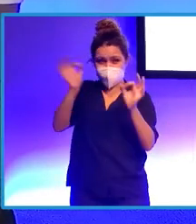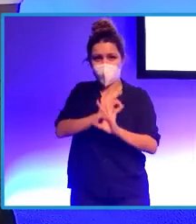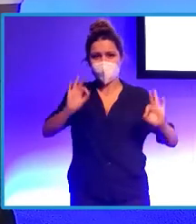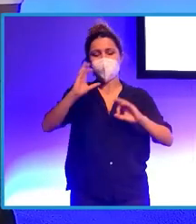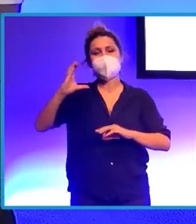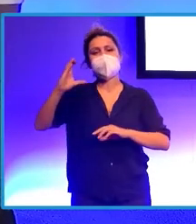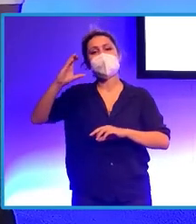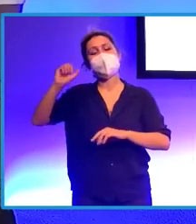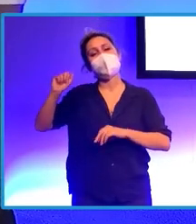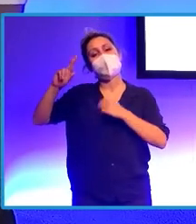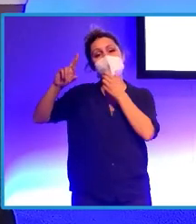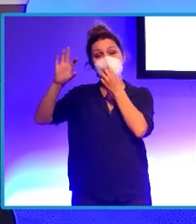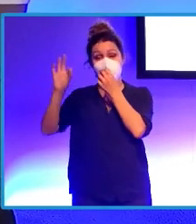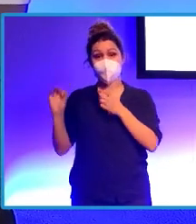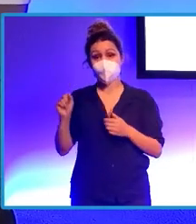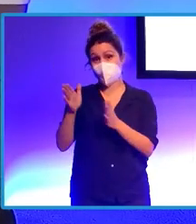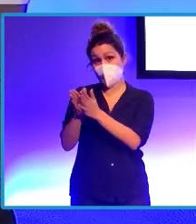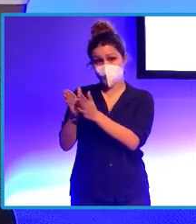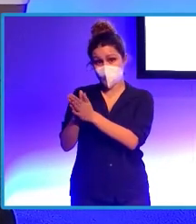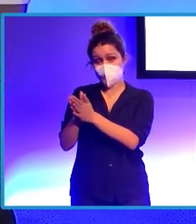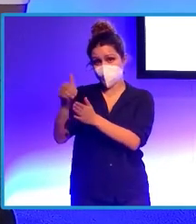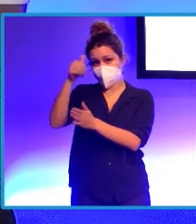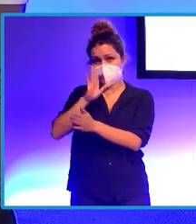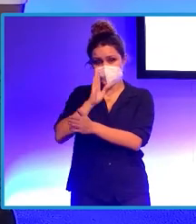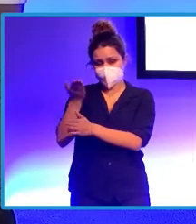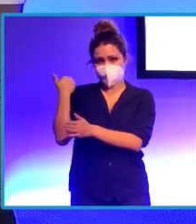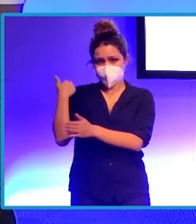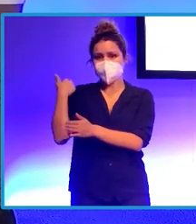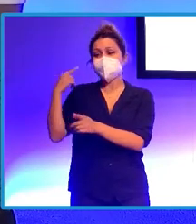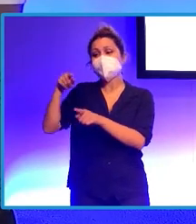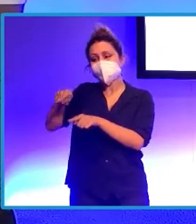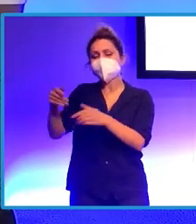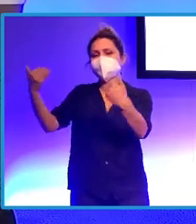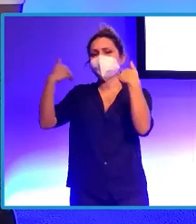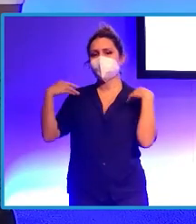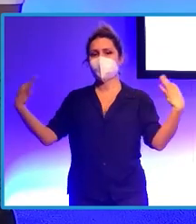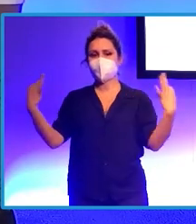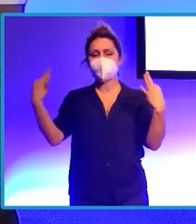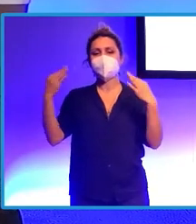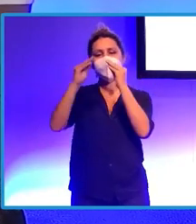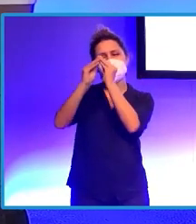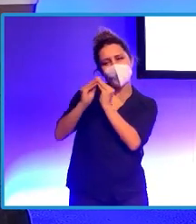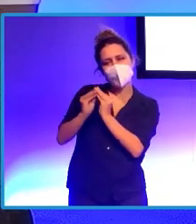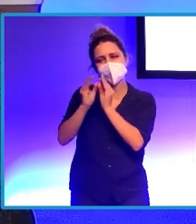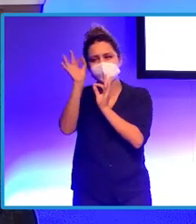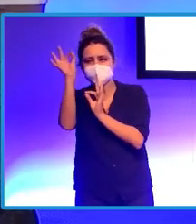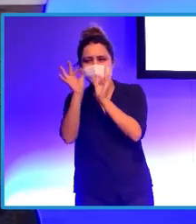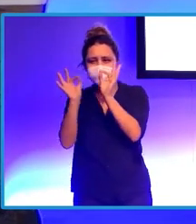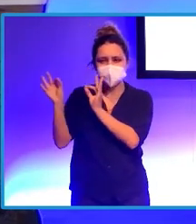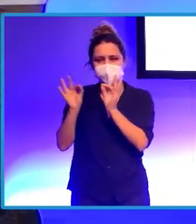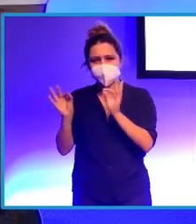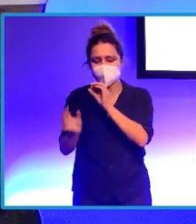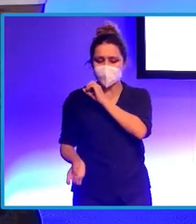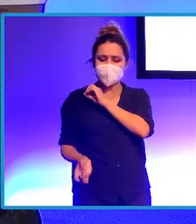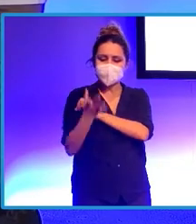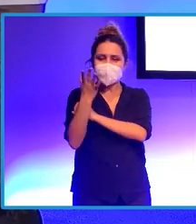Carlos Zen es el encargado de modelar y de crear todo el mundo virtual